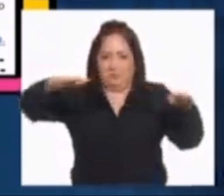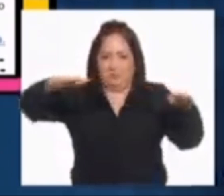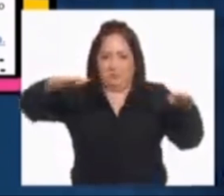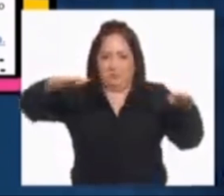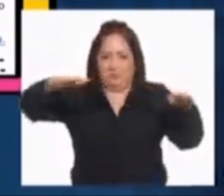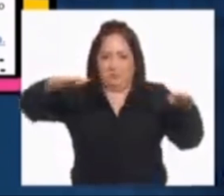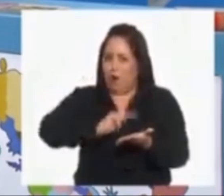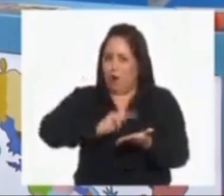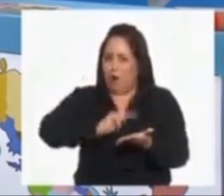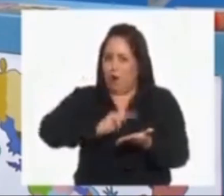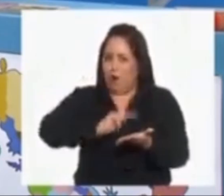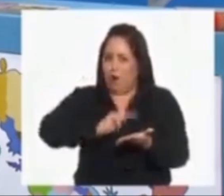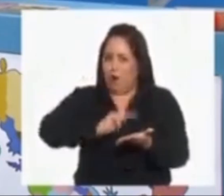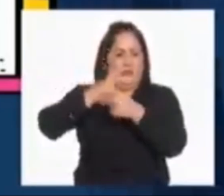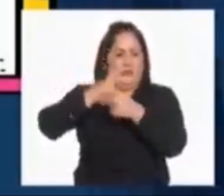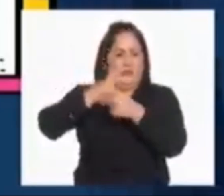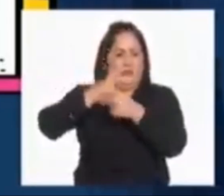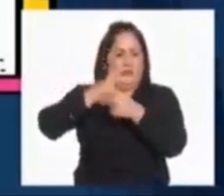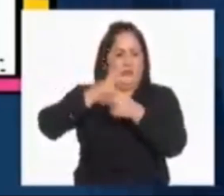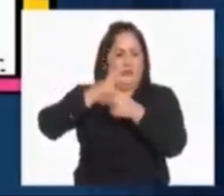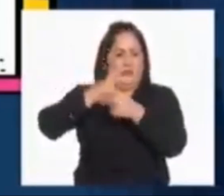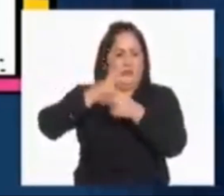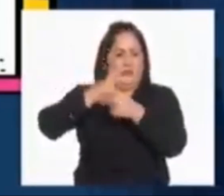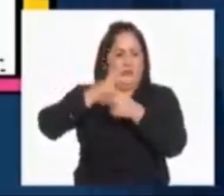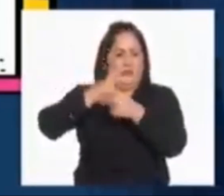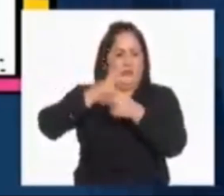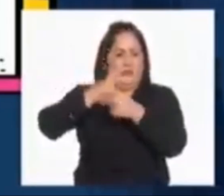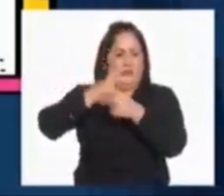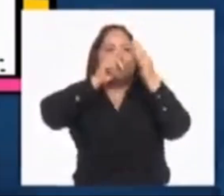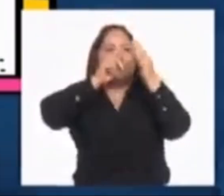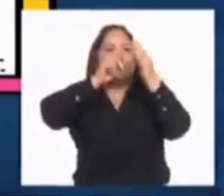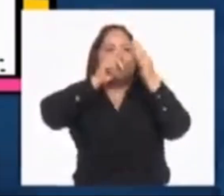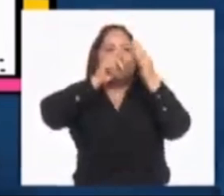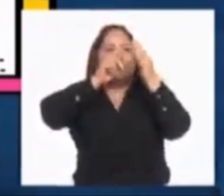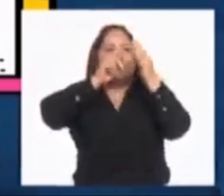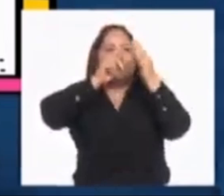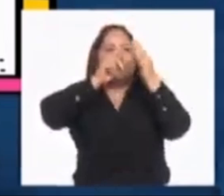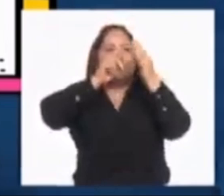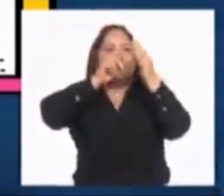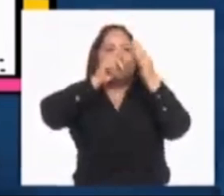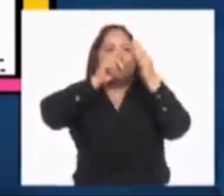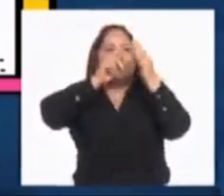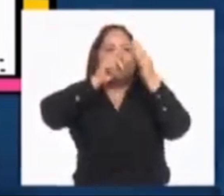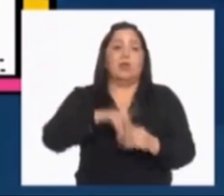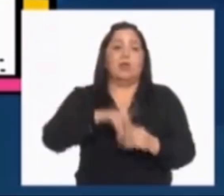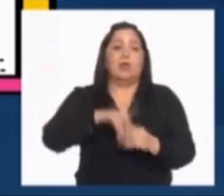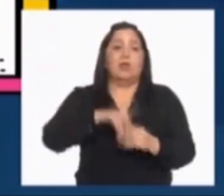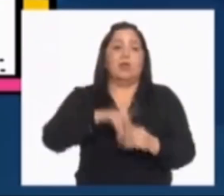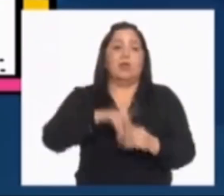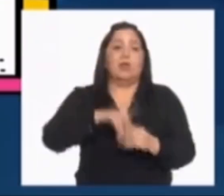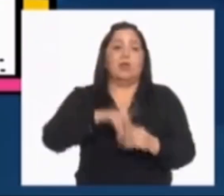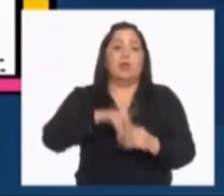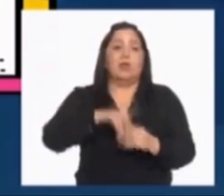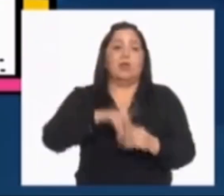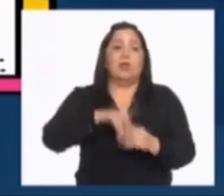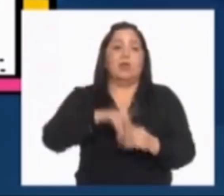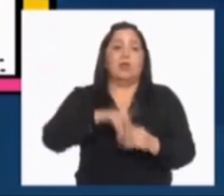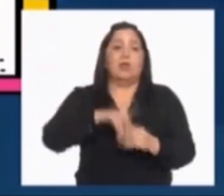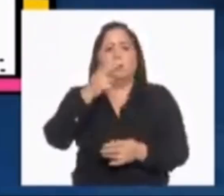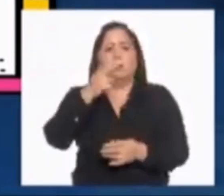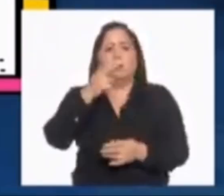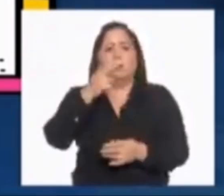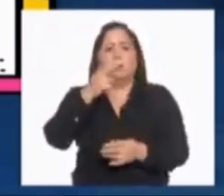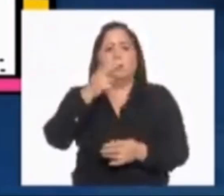retroalimentación. Finalmente, nos muestran el poema de Charlize, Veuda al aire, titulado El cupido y el cráneo.